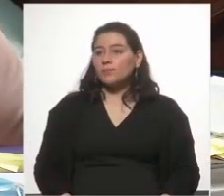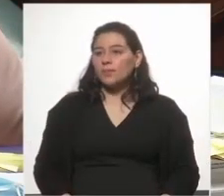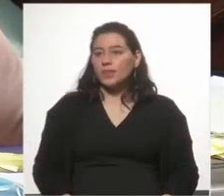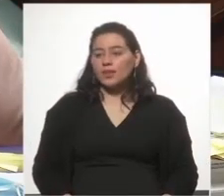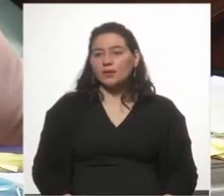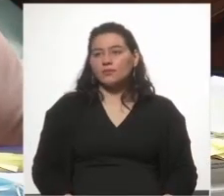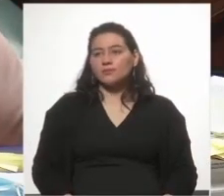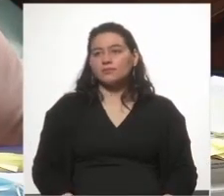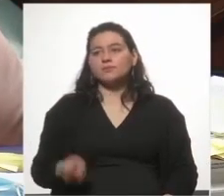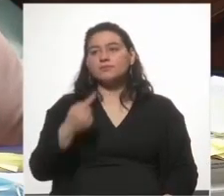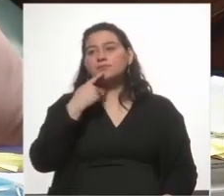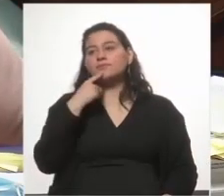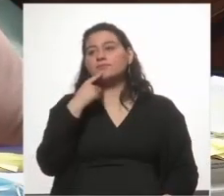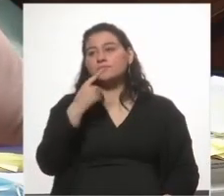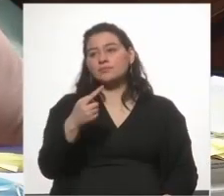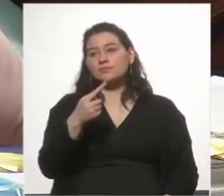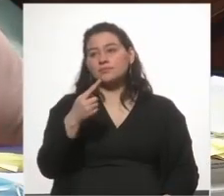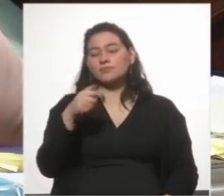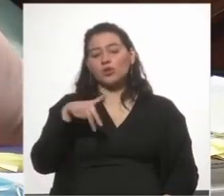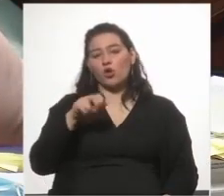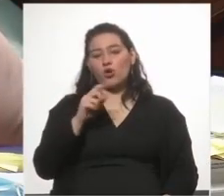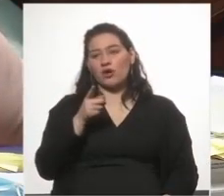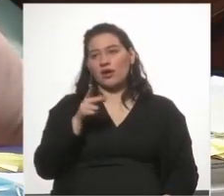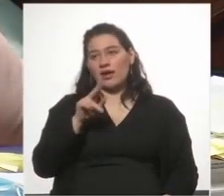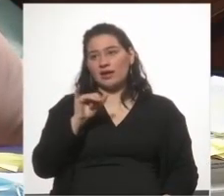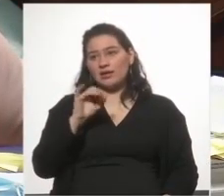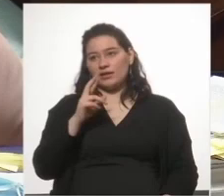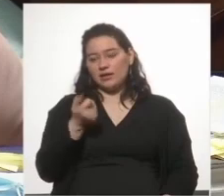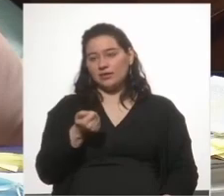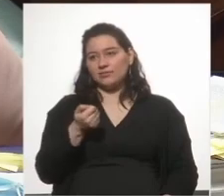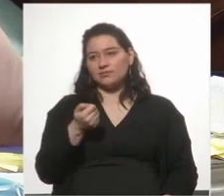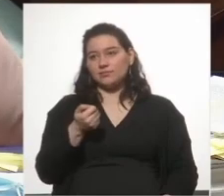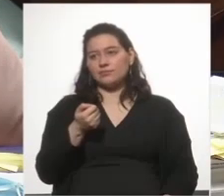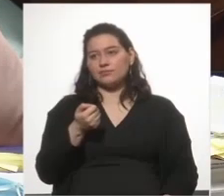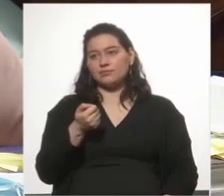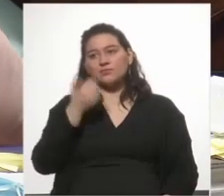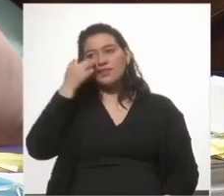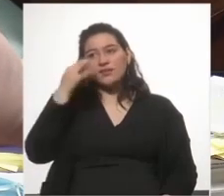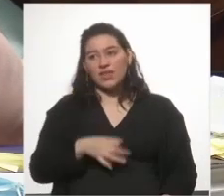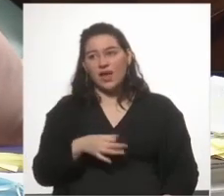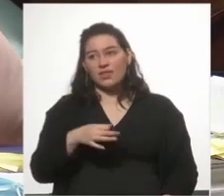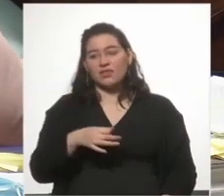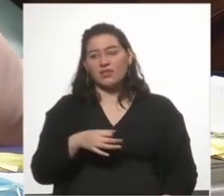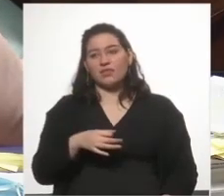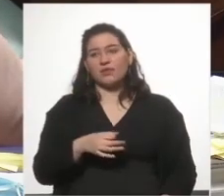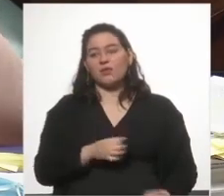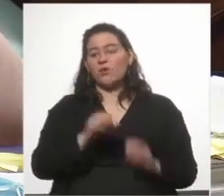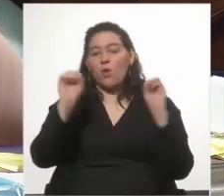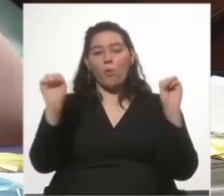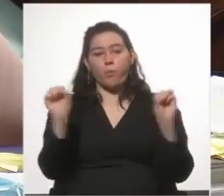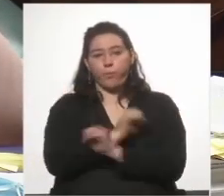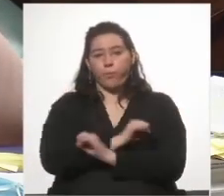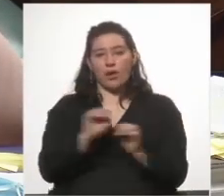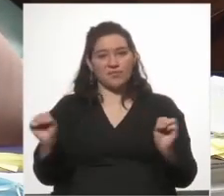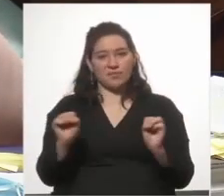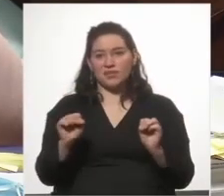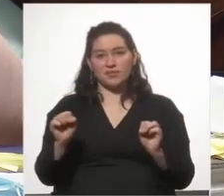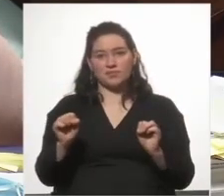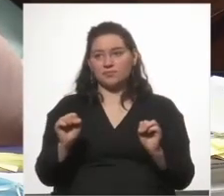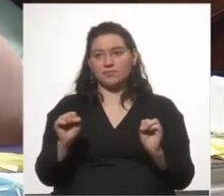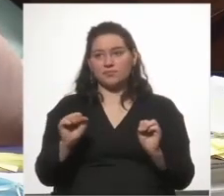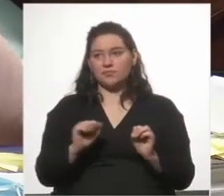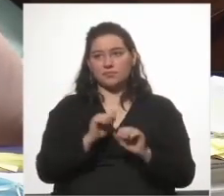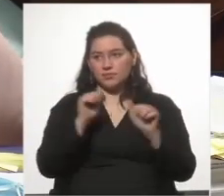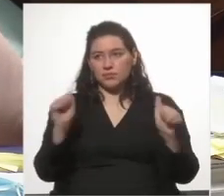dice la doctora Nogueira en realidad no podríamos homologarlos